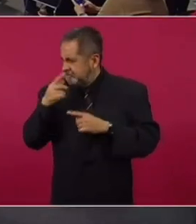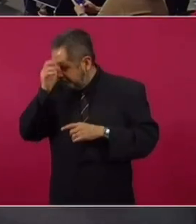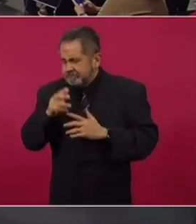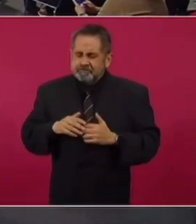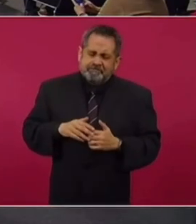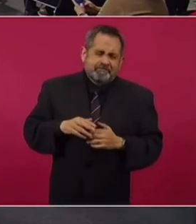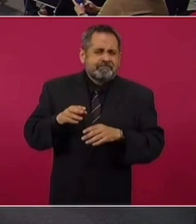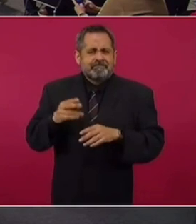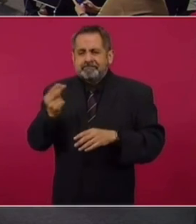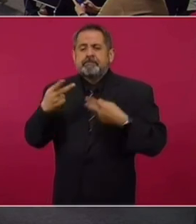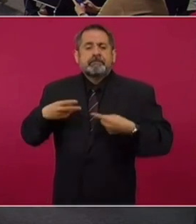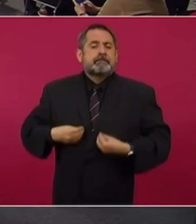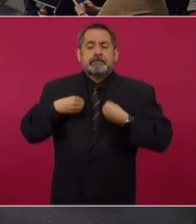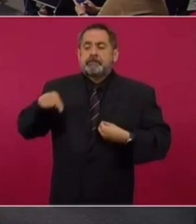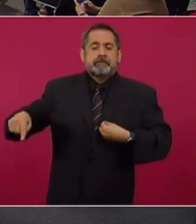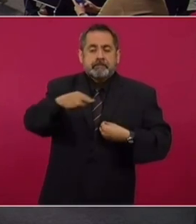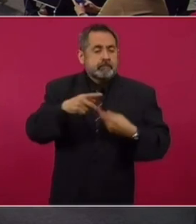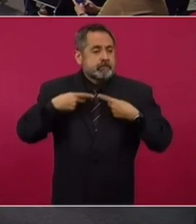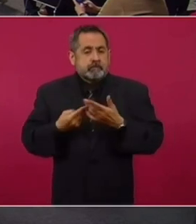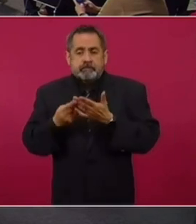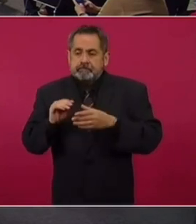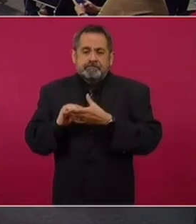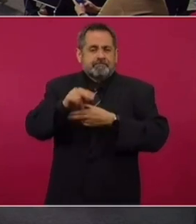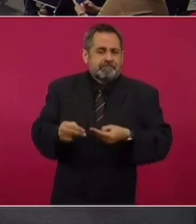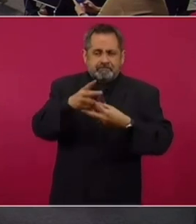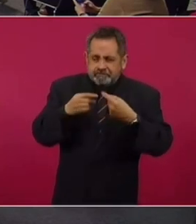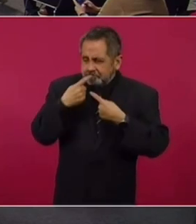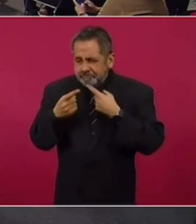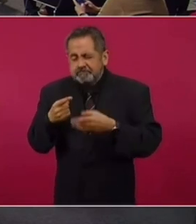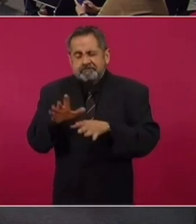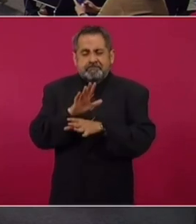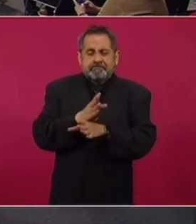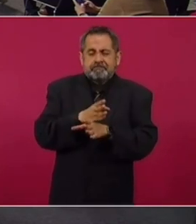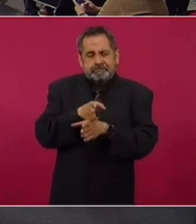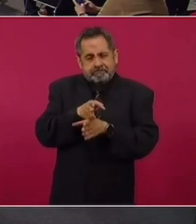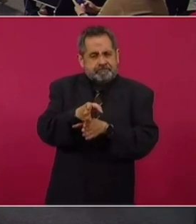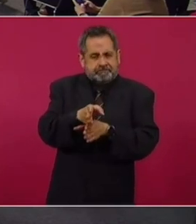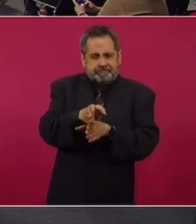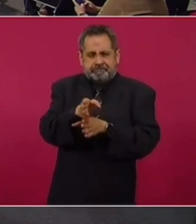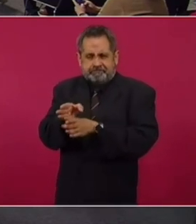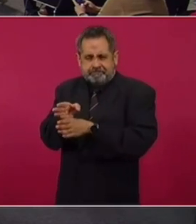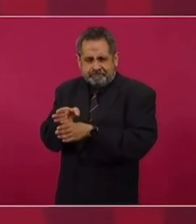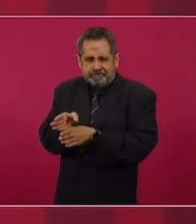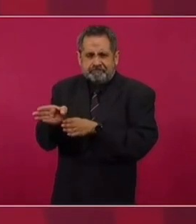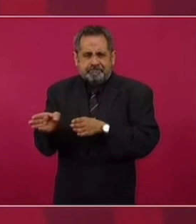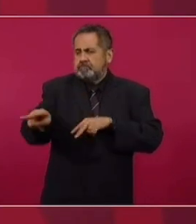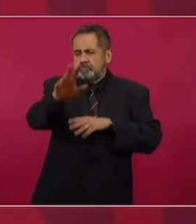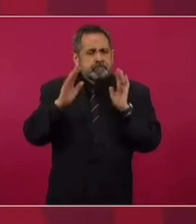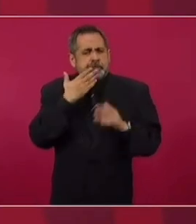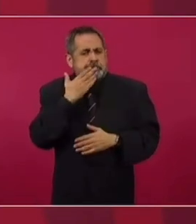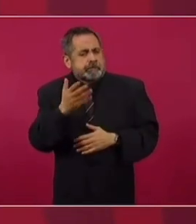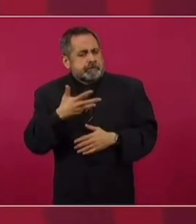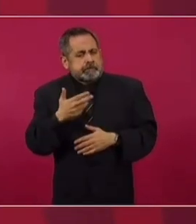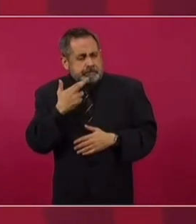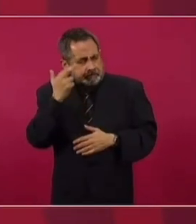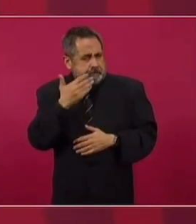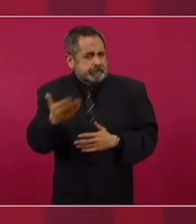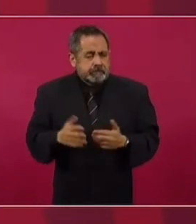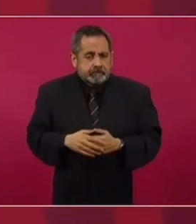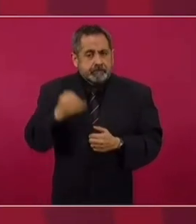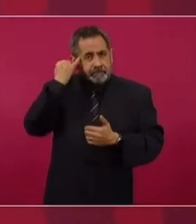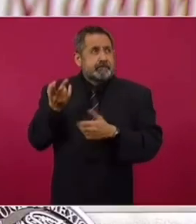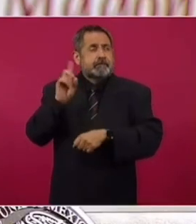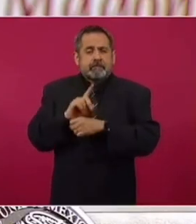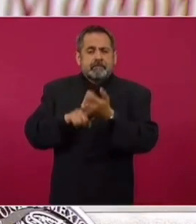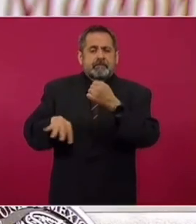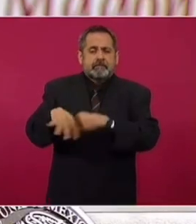los habitantes, con los inversionistas de la zona. Se planteó la modificación del trazo. Fonatur ya definió el trazo. Había o hay el planteamiento